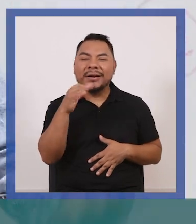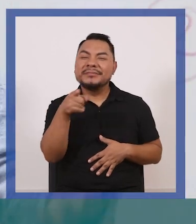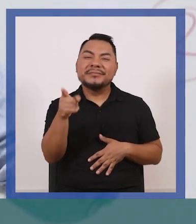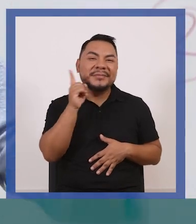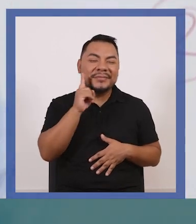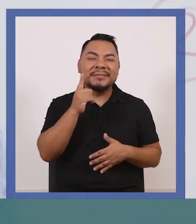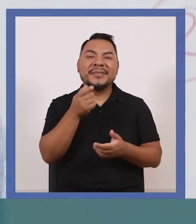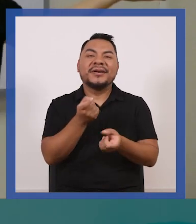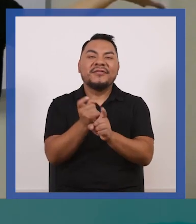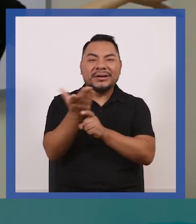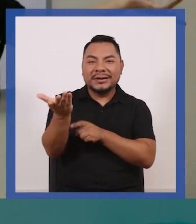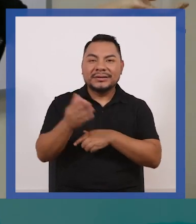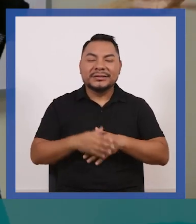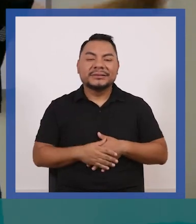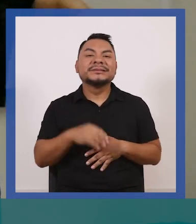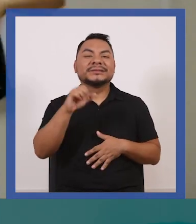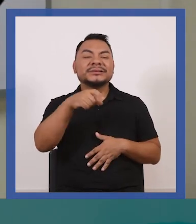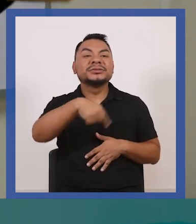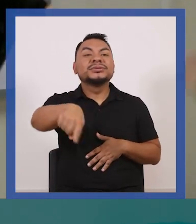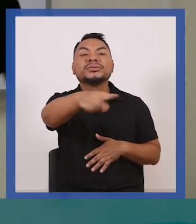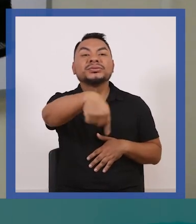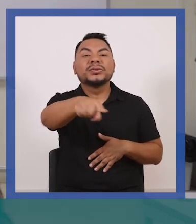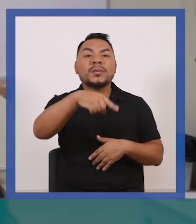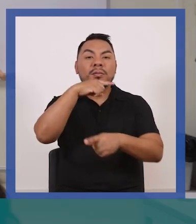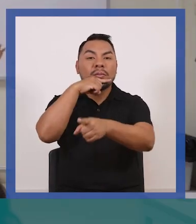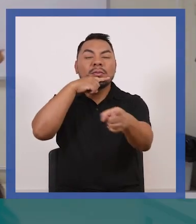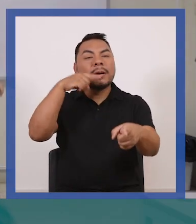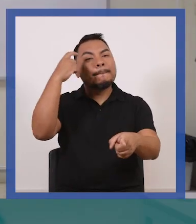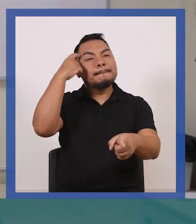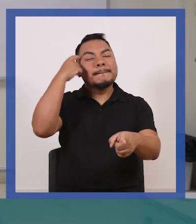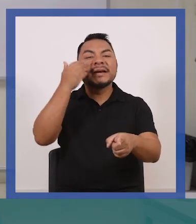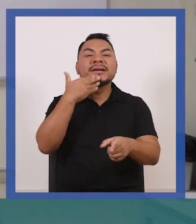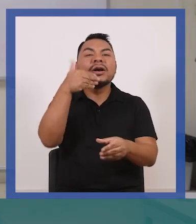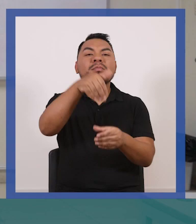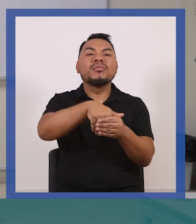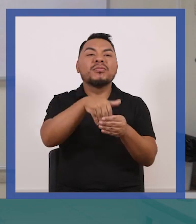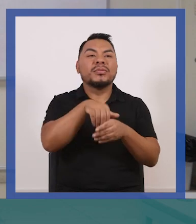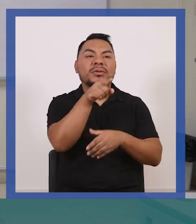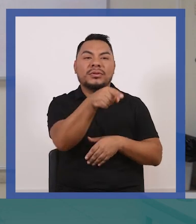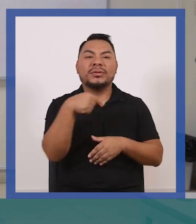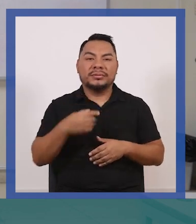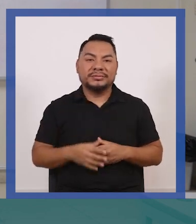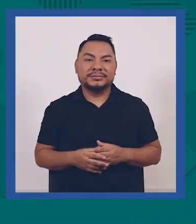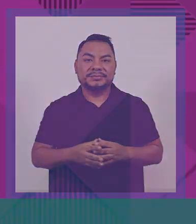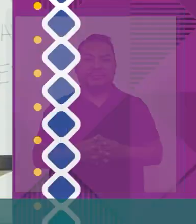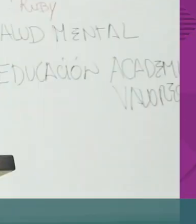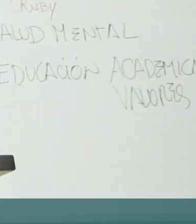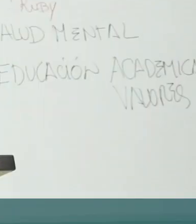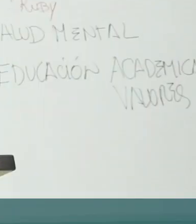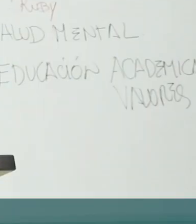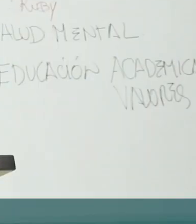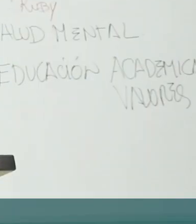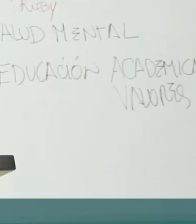Adelante, chicas, con la votación. Tómense un tiempo para pensar y emiten su voto, por favor.